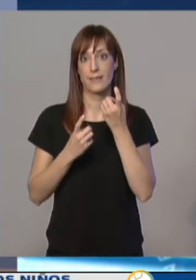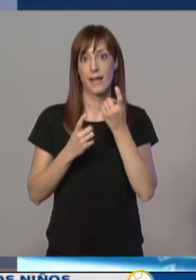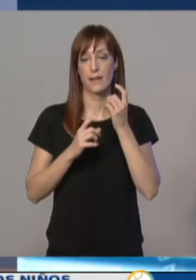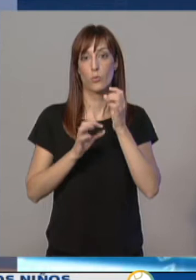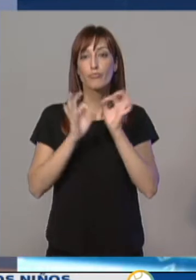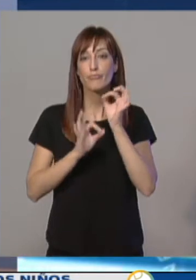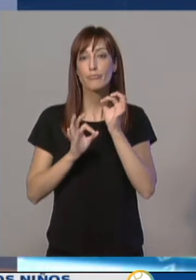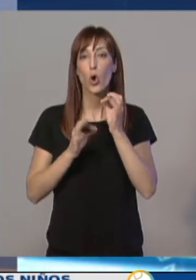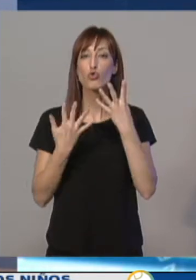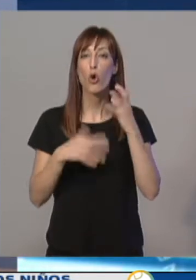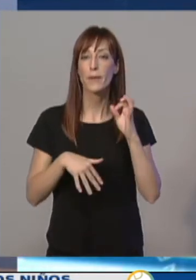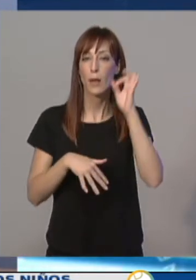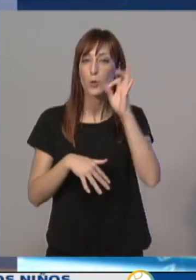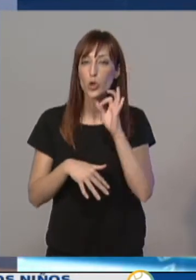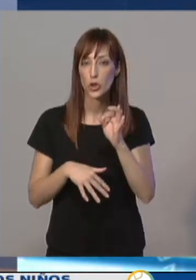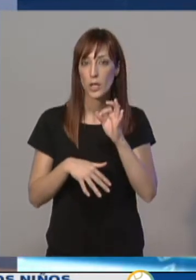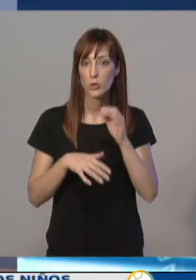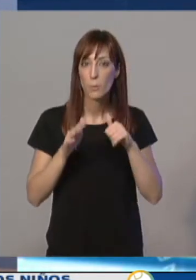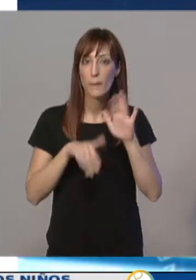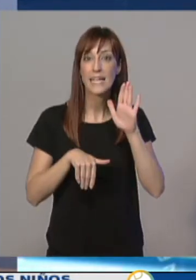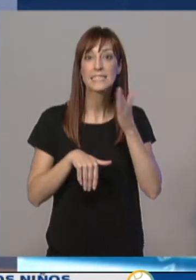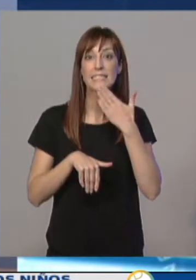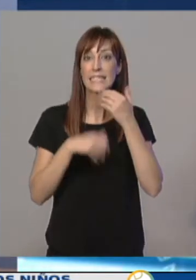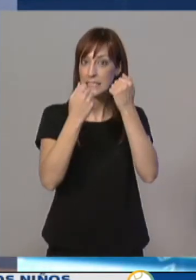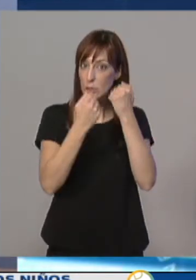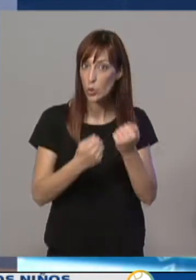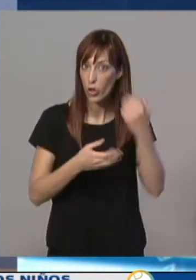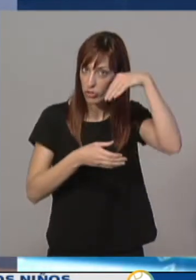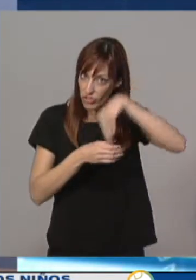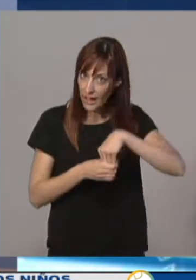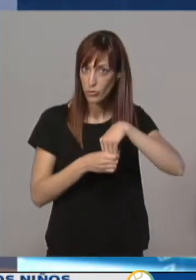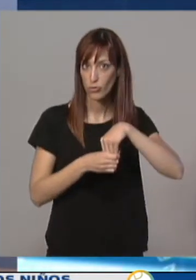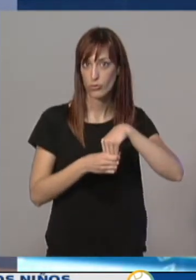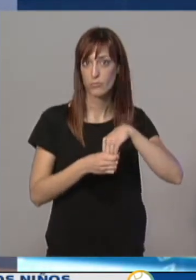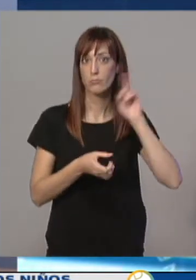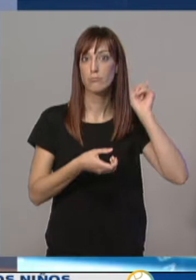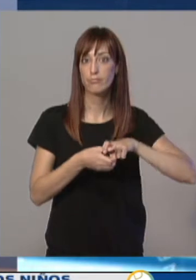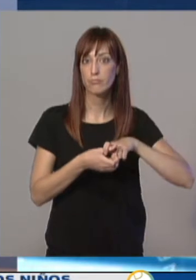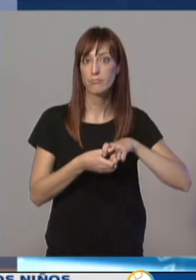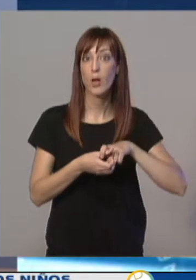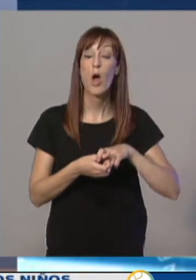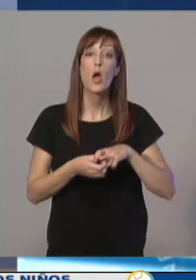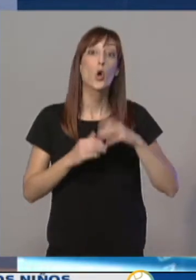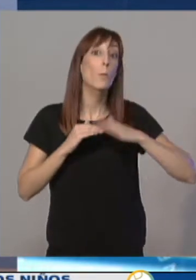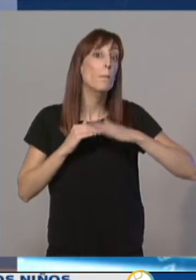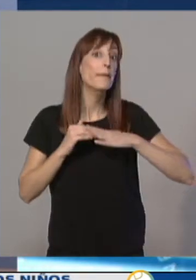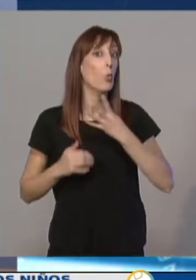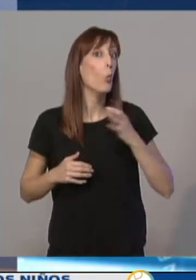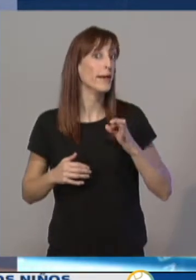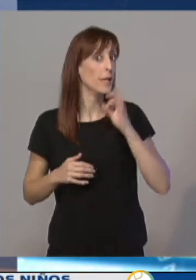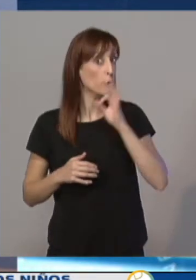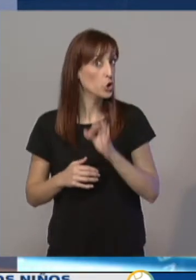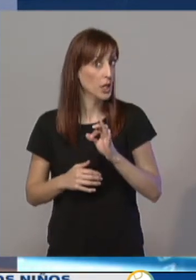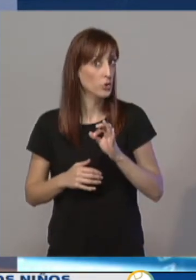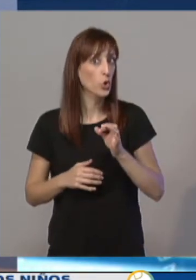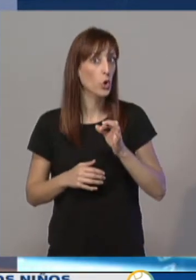% en las personas que están institucionalizadas. Al menos una cobertura del 40%, tanto en el personal